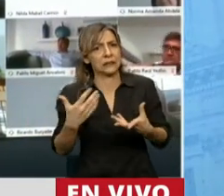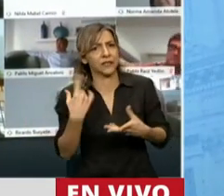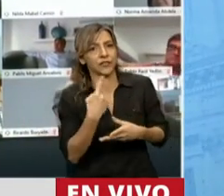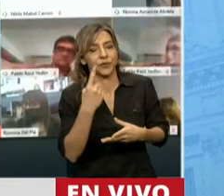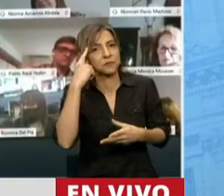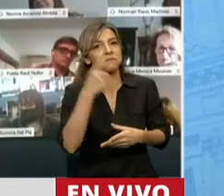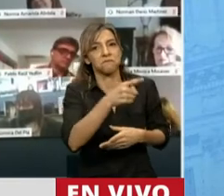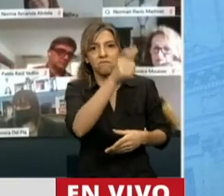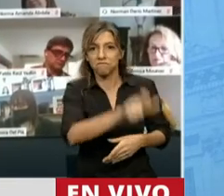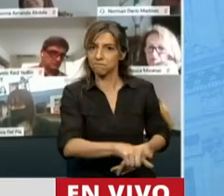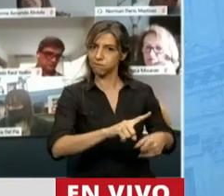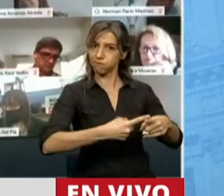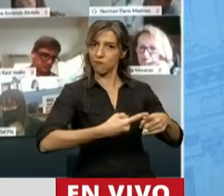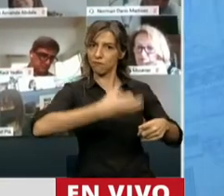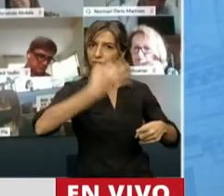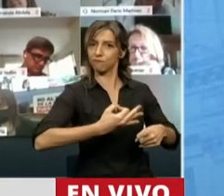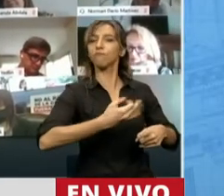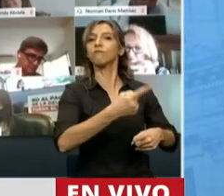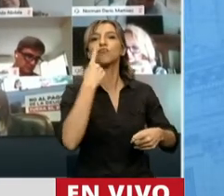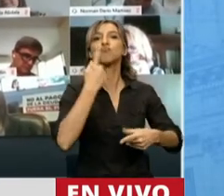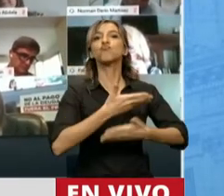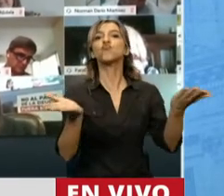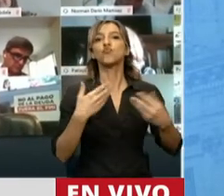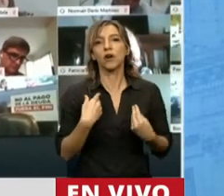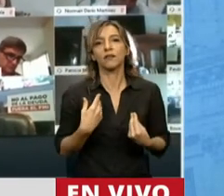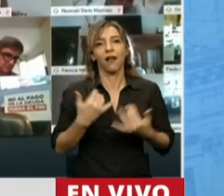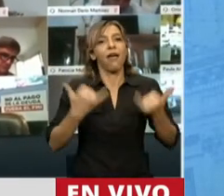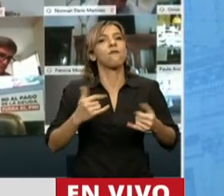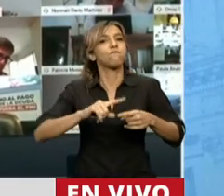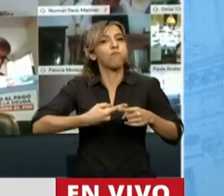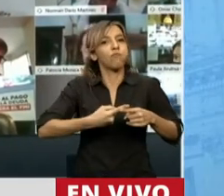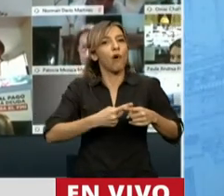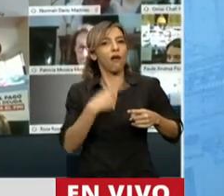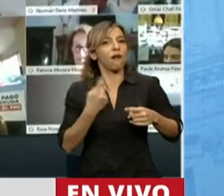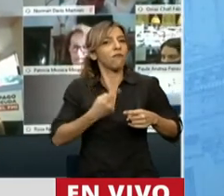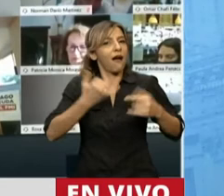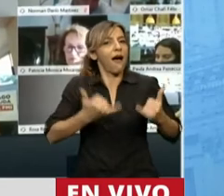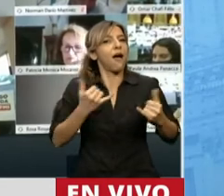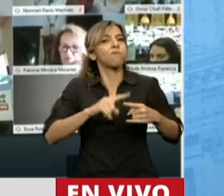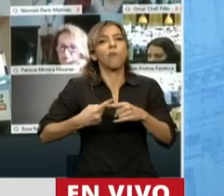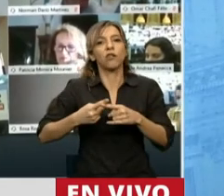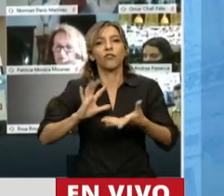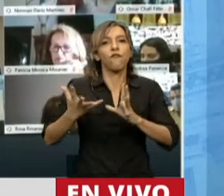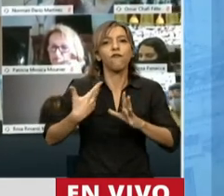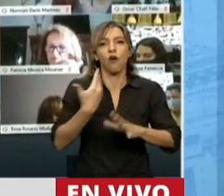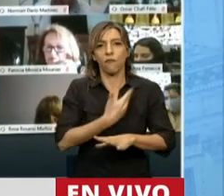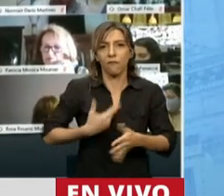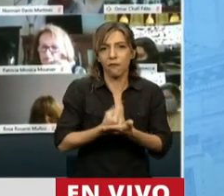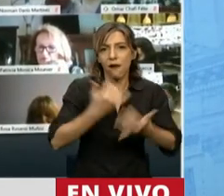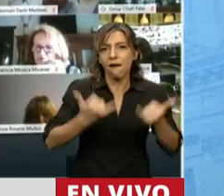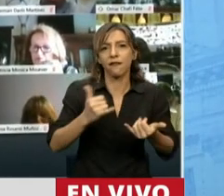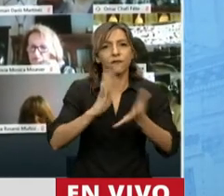duda alguna, son una muestra de que otra práctica política es posible, de que otra forma de gobernar